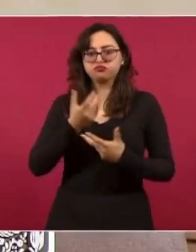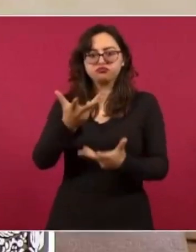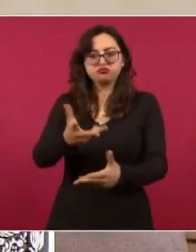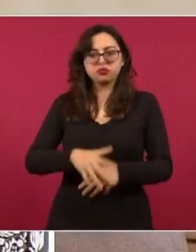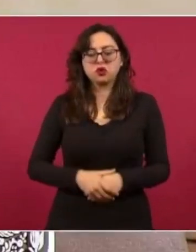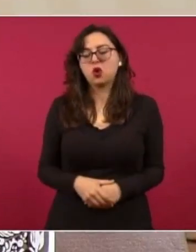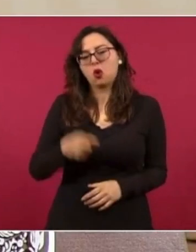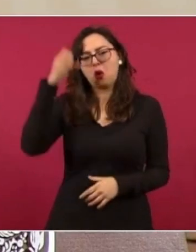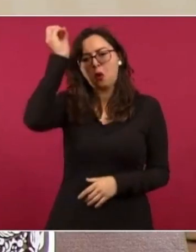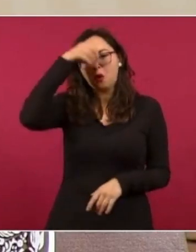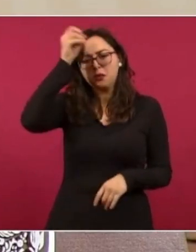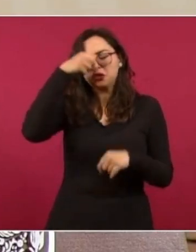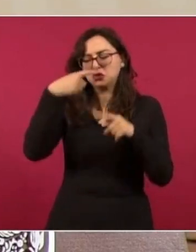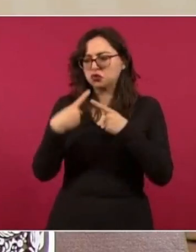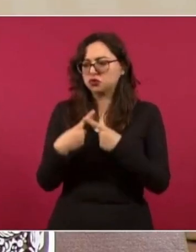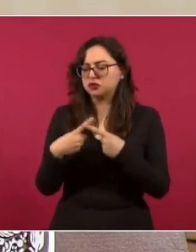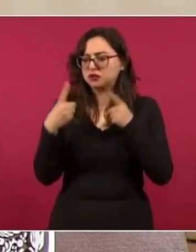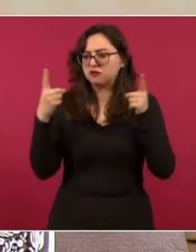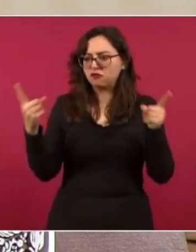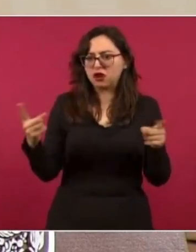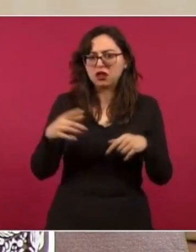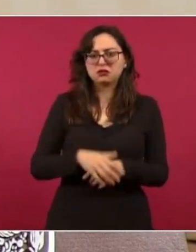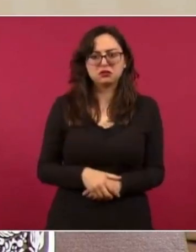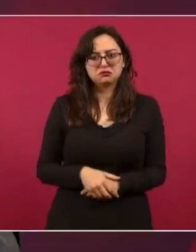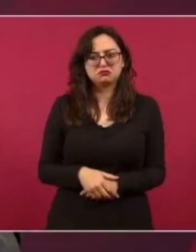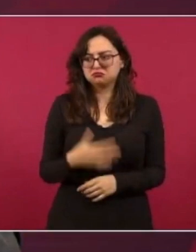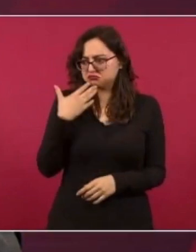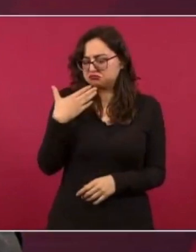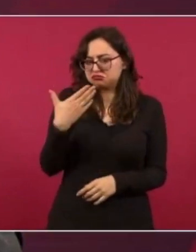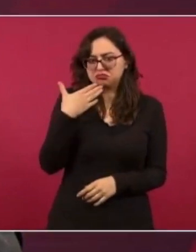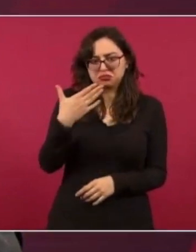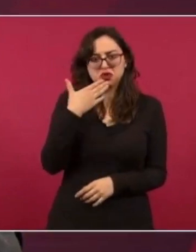derecho a disentir, defender sus causas.